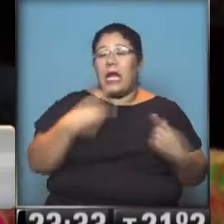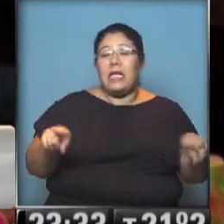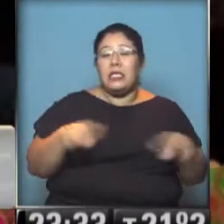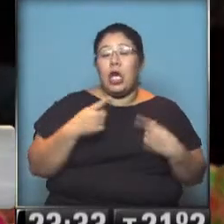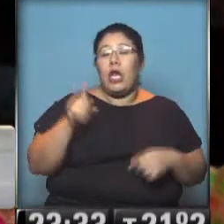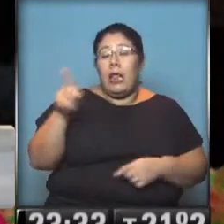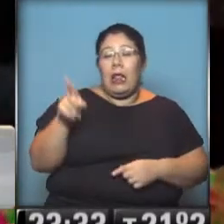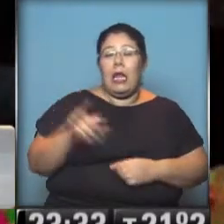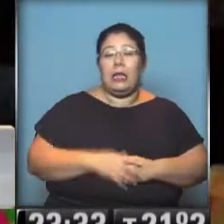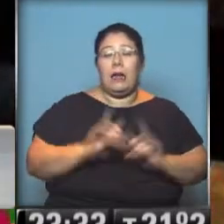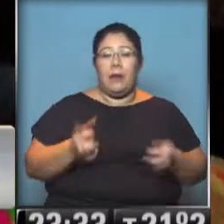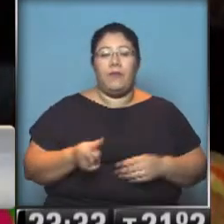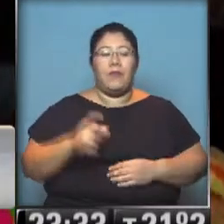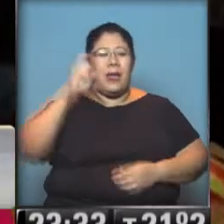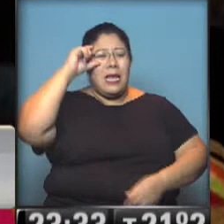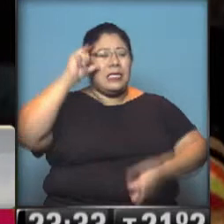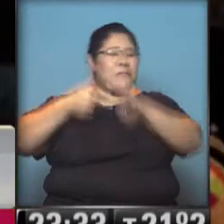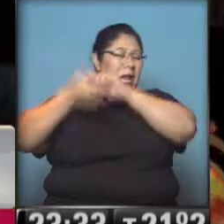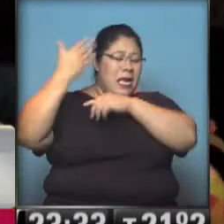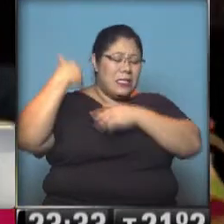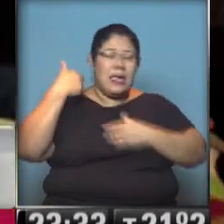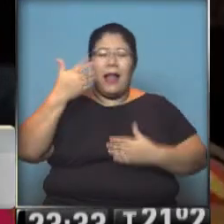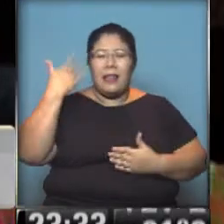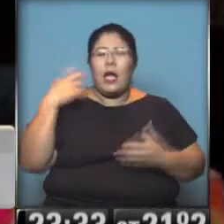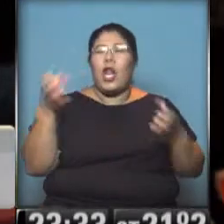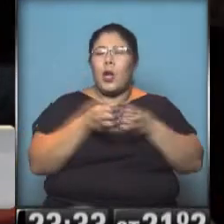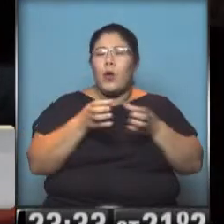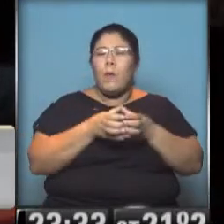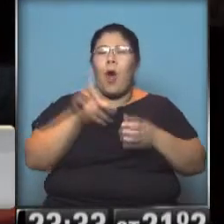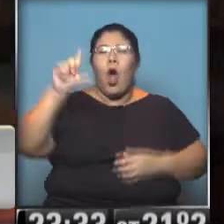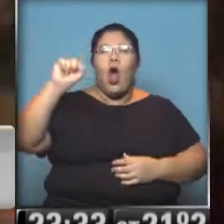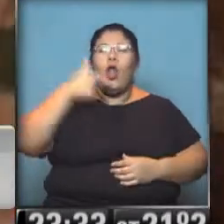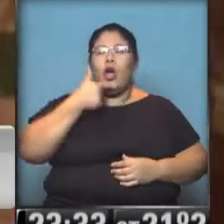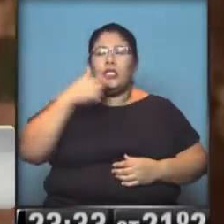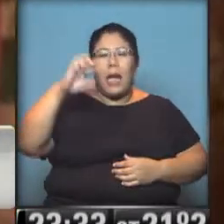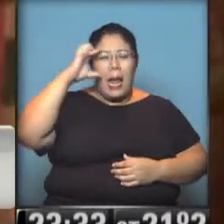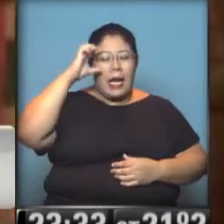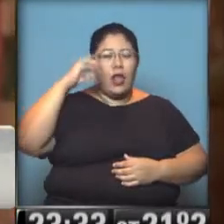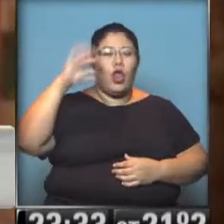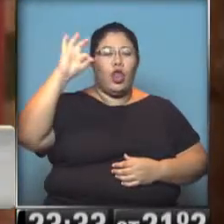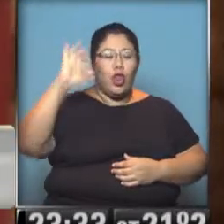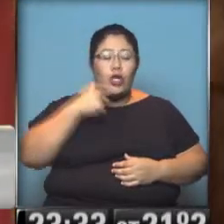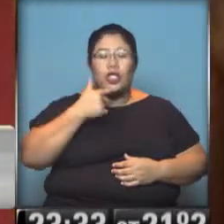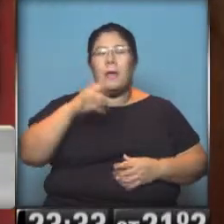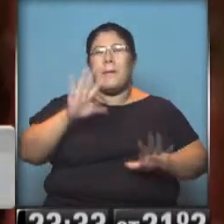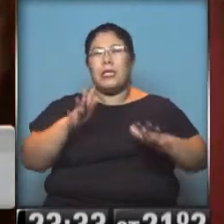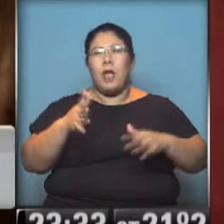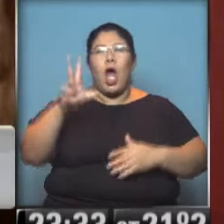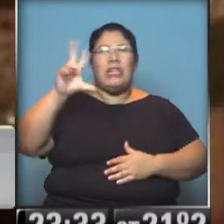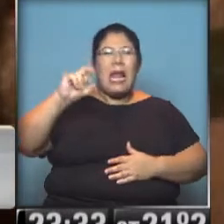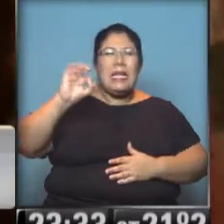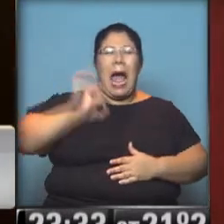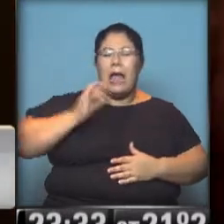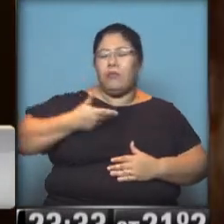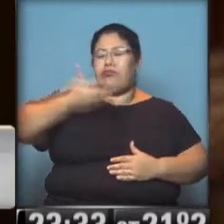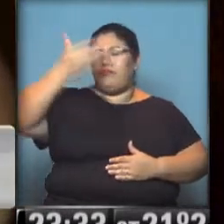Redondos hace nada más que 30 años. Sí, fue en el 79,